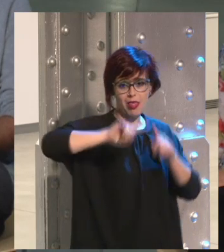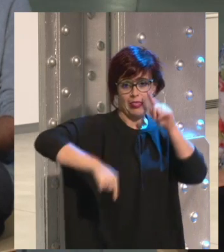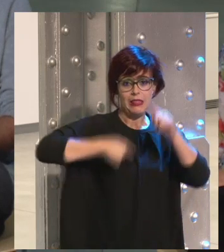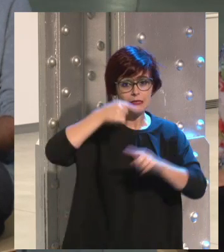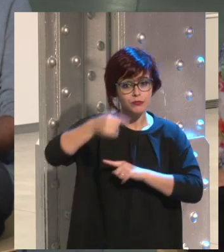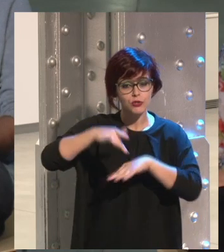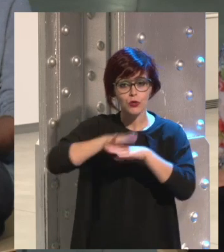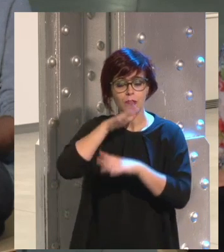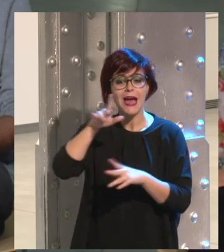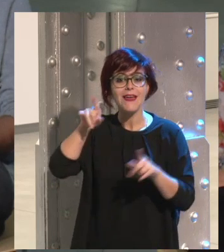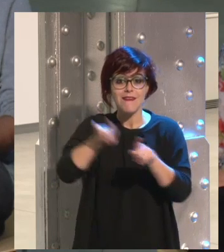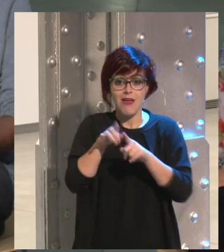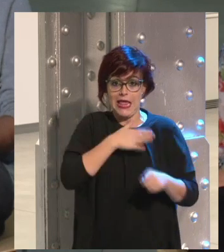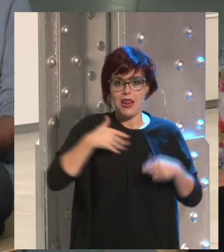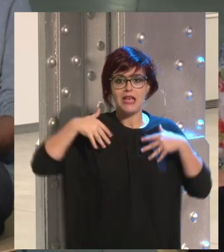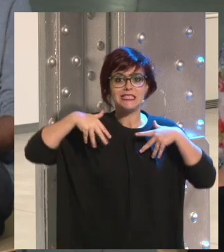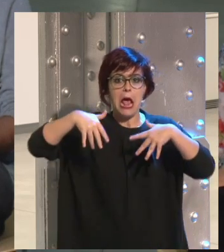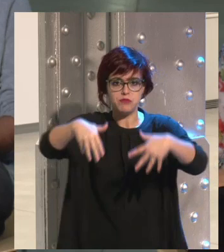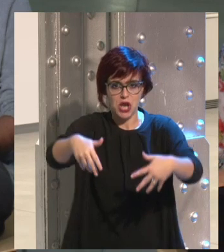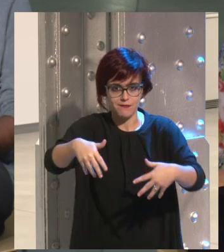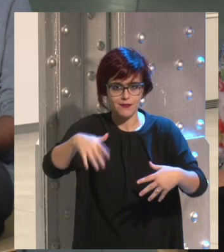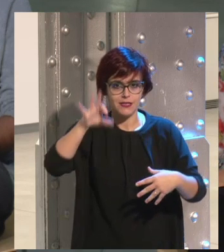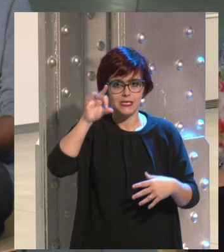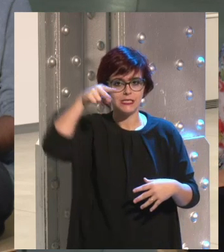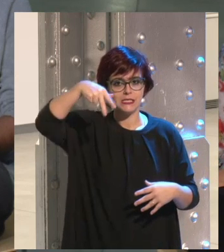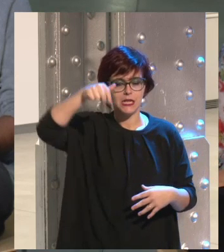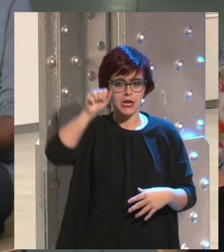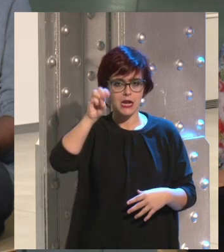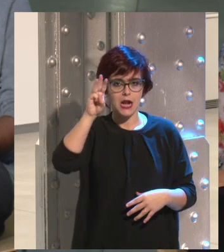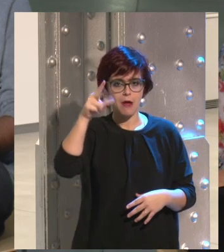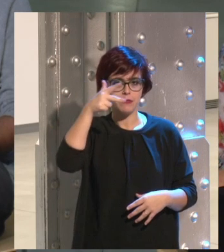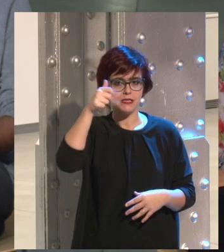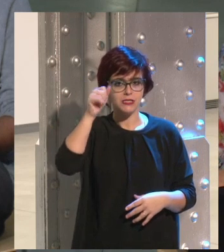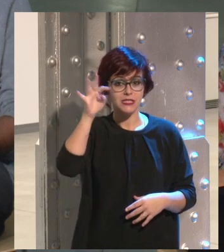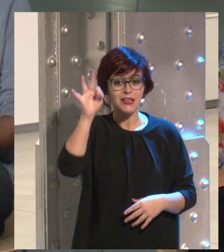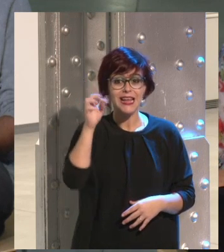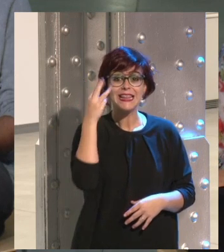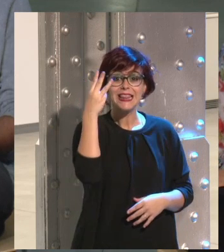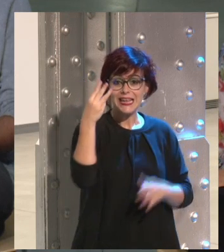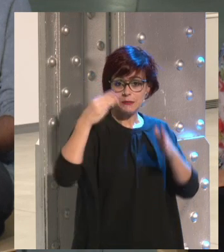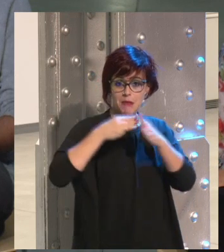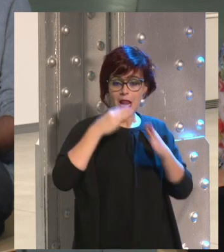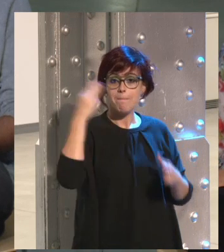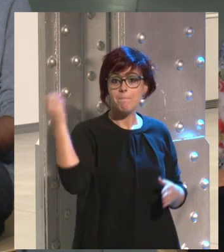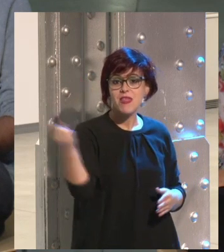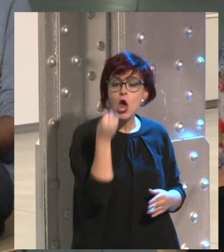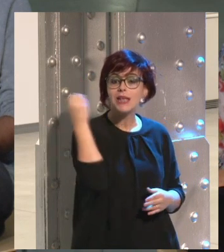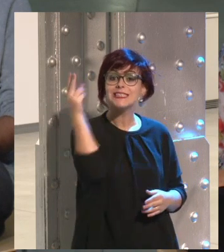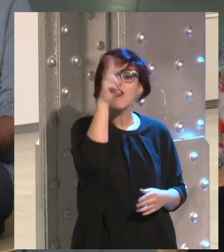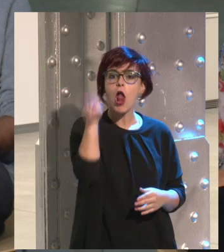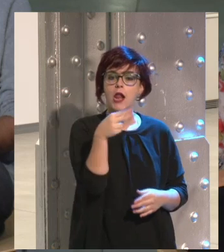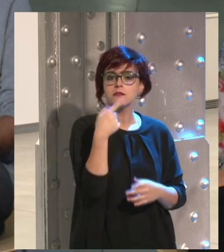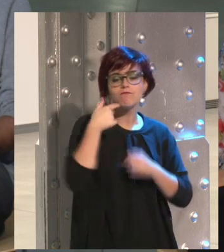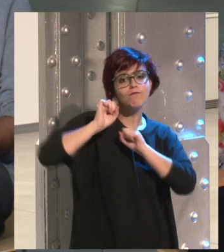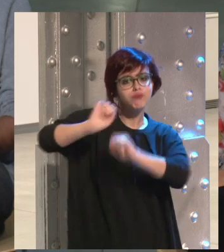siguiente paso es comprar Snapchat, pero Snapchat rechazó una oferta de 3 mil millones de dólares y